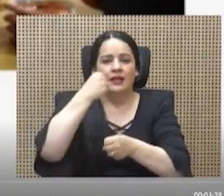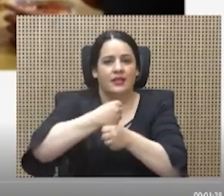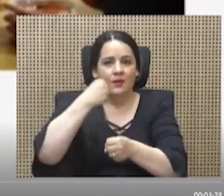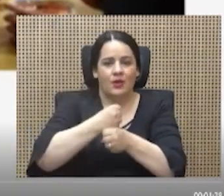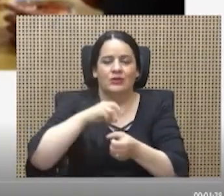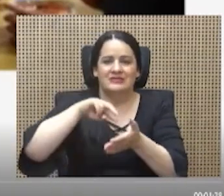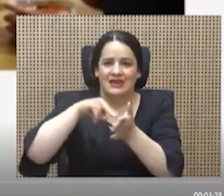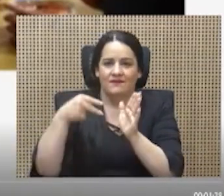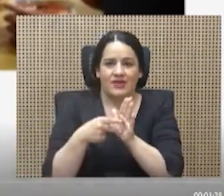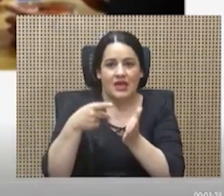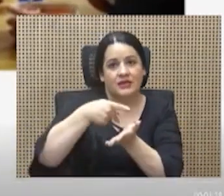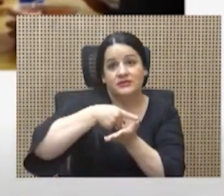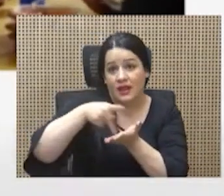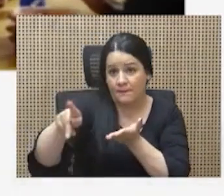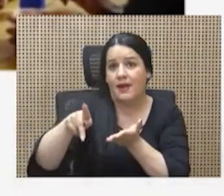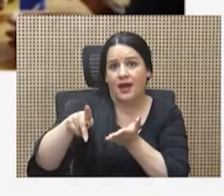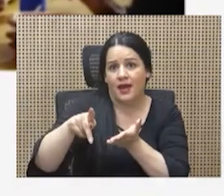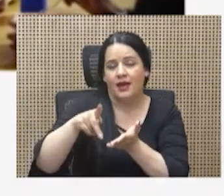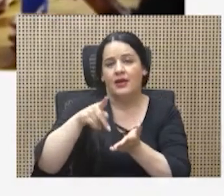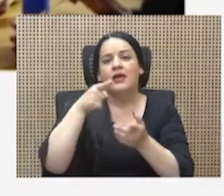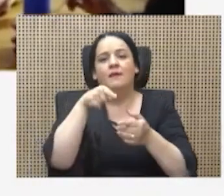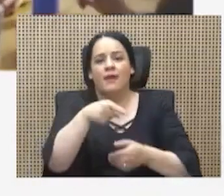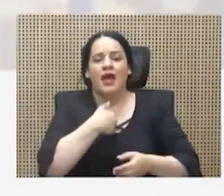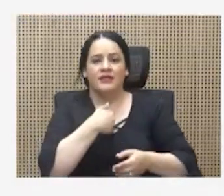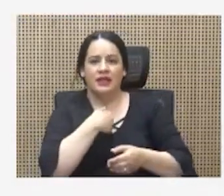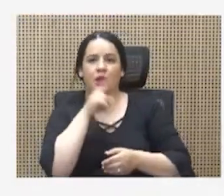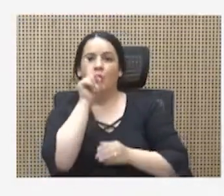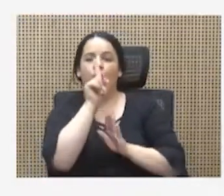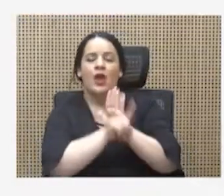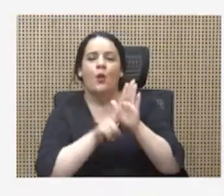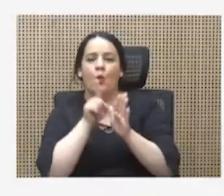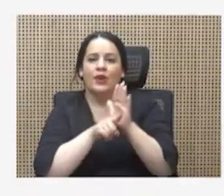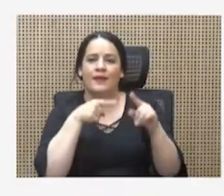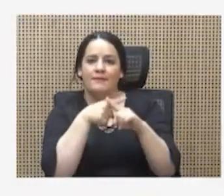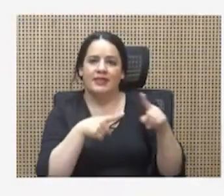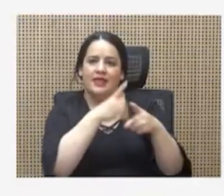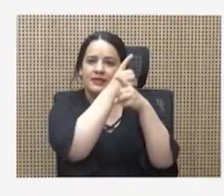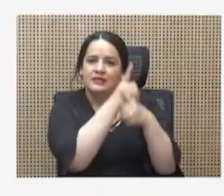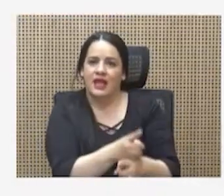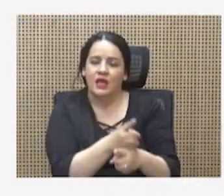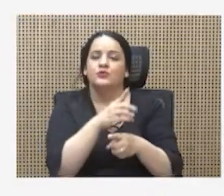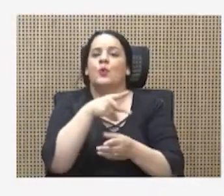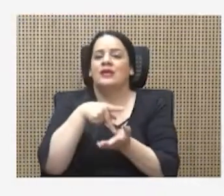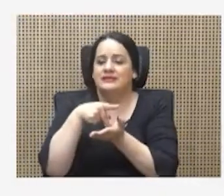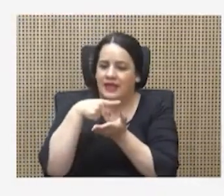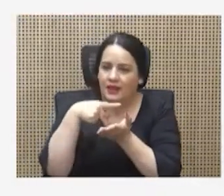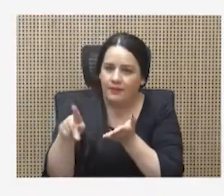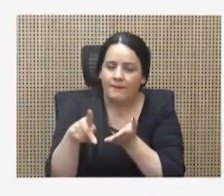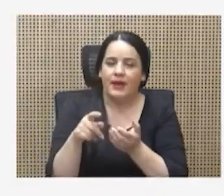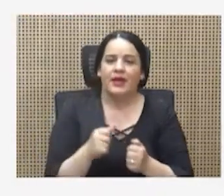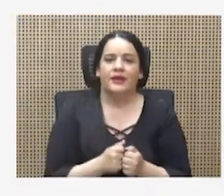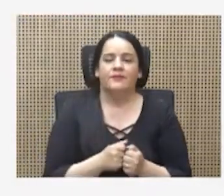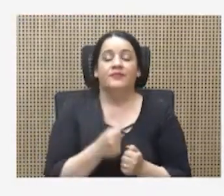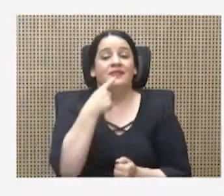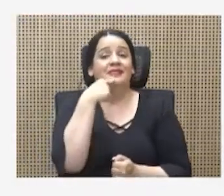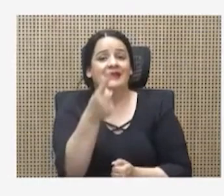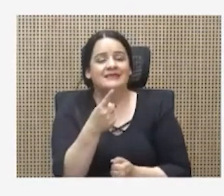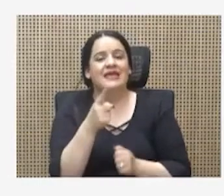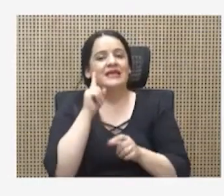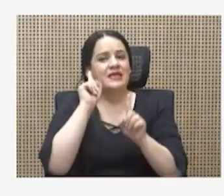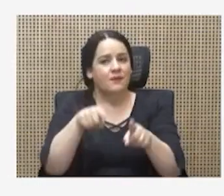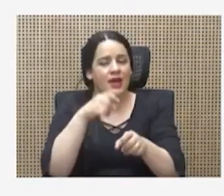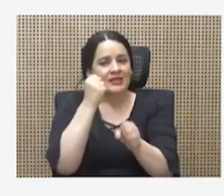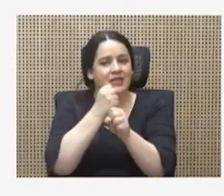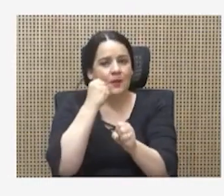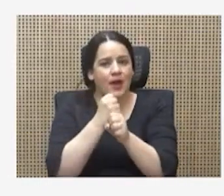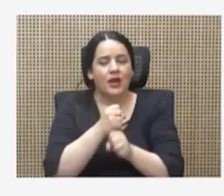Pagada. Pagada. Van a estar descansando esa hora y media y se las van a pagar. Dicen que se van a trabajar 12